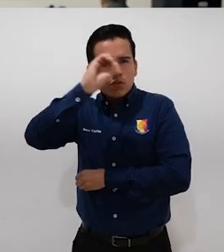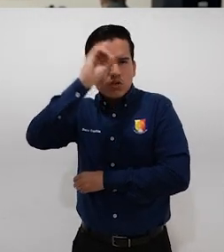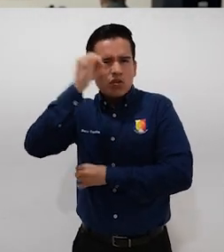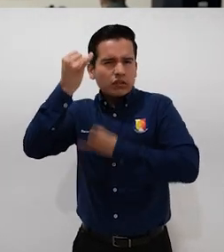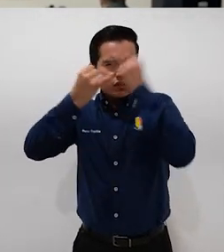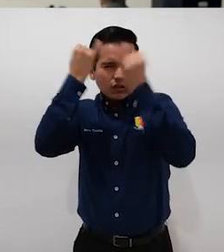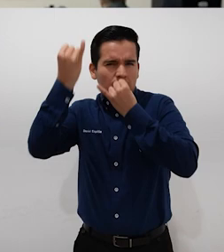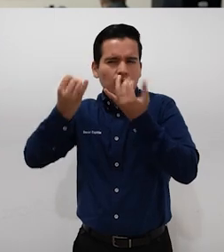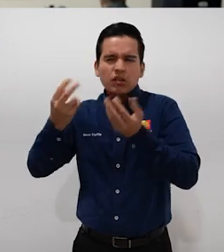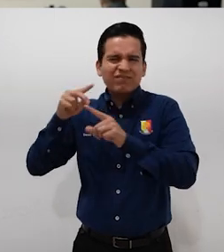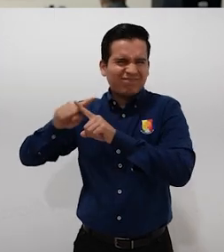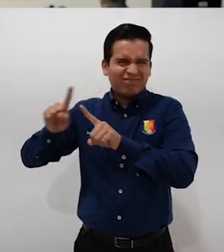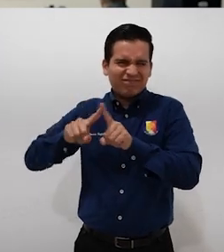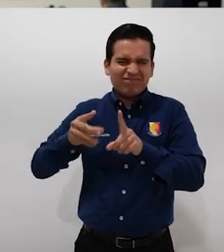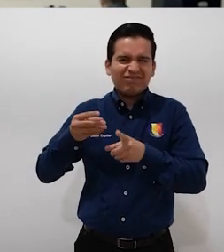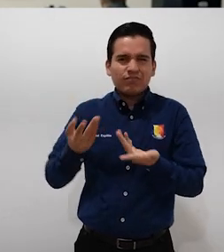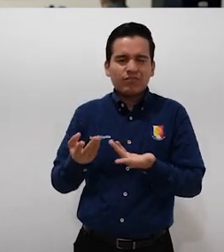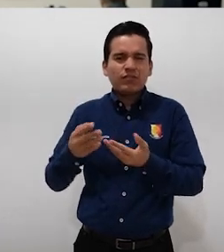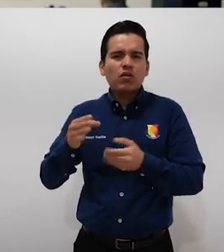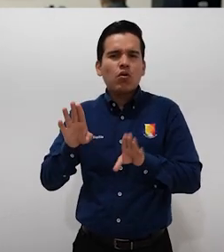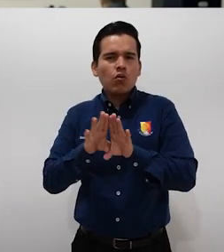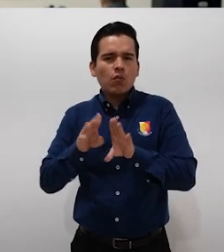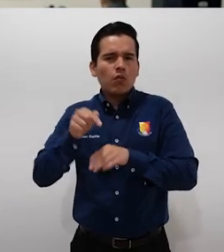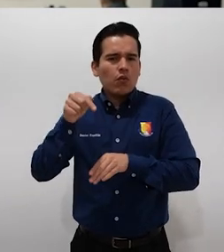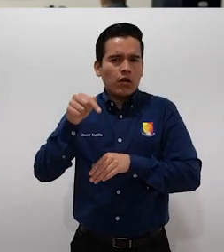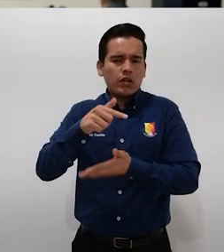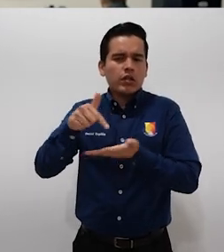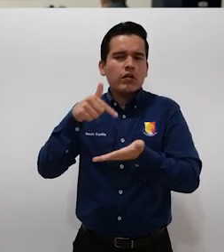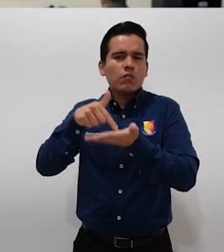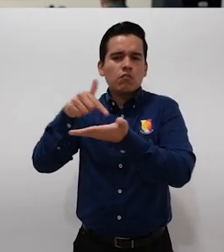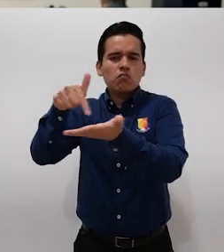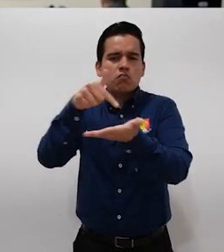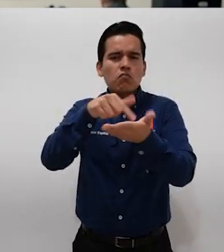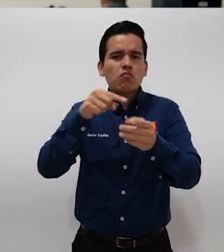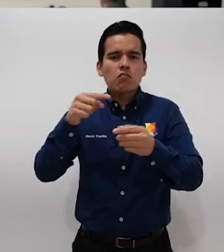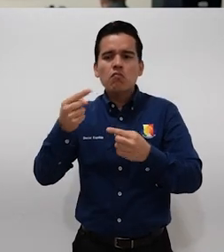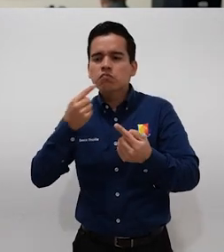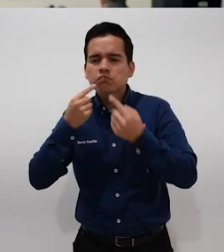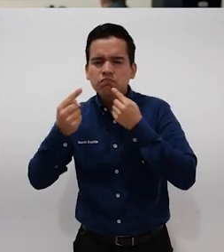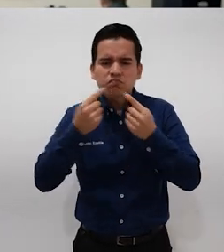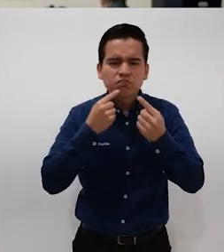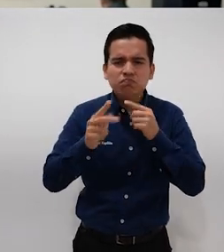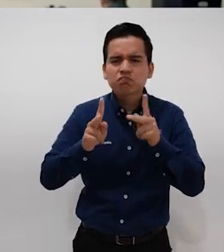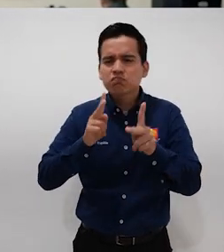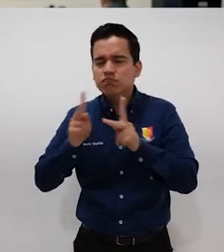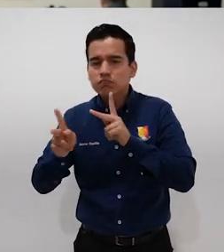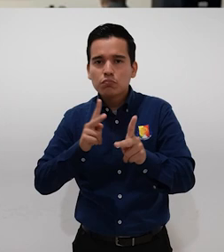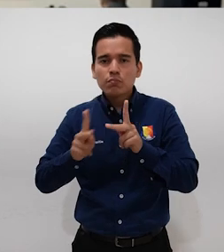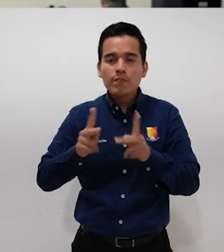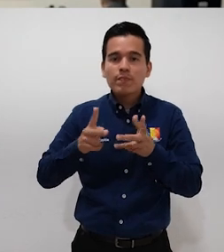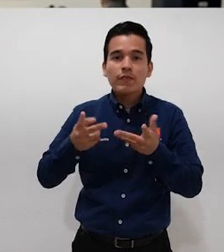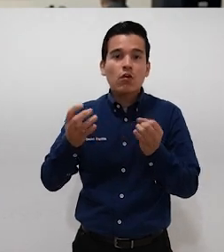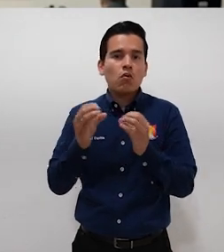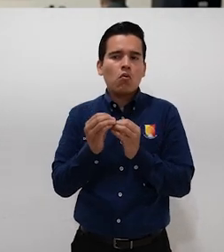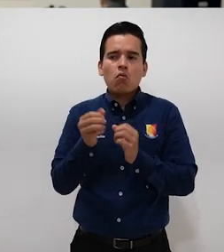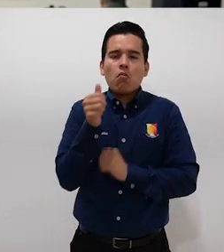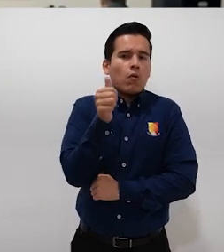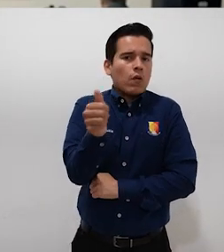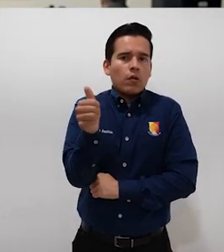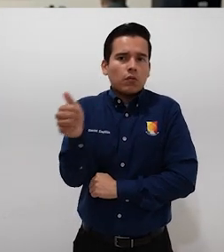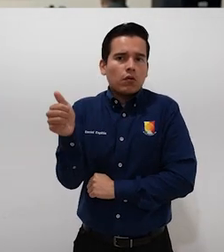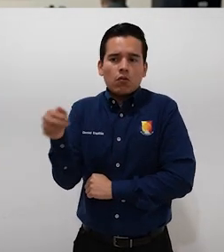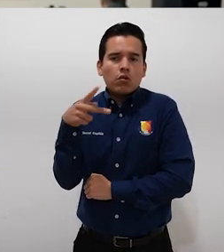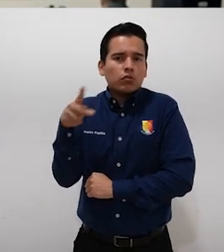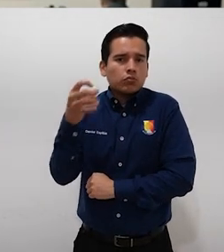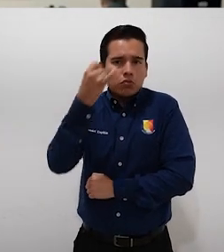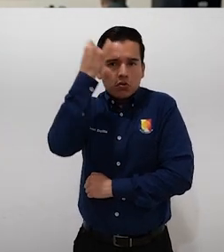surjan ya sea de estos espacios que se habilitaron para el diálogo y la discusión o de las aportaciones individuales